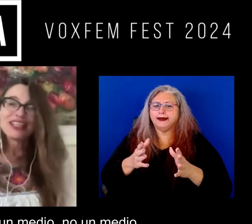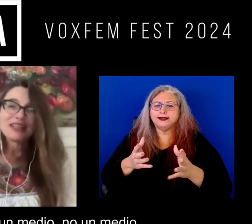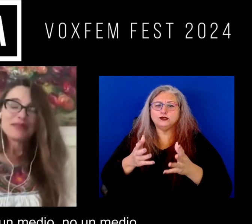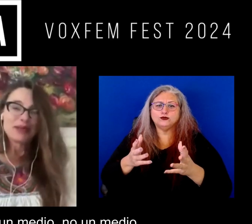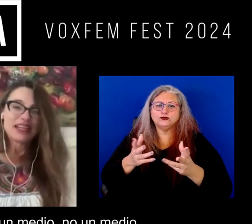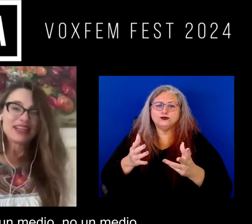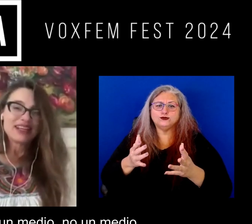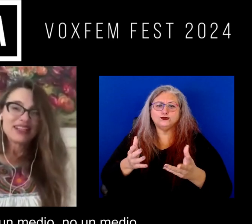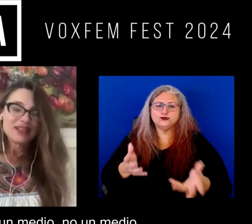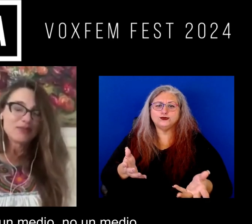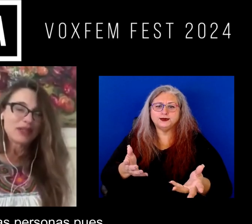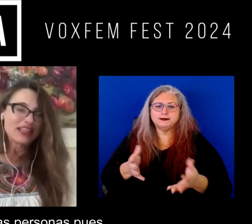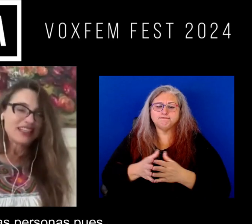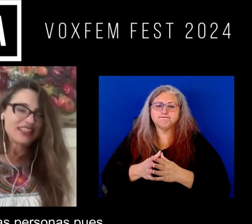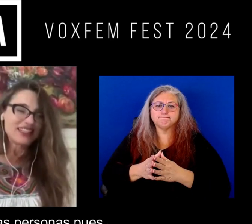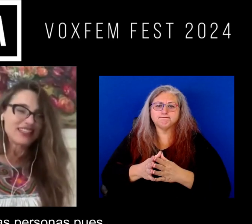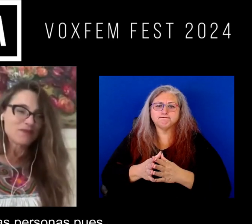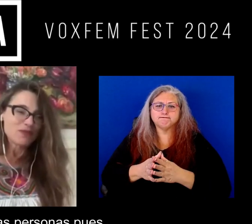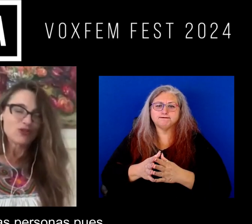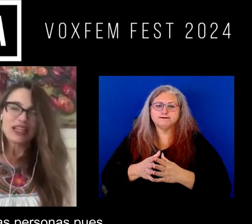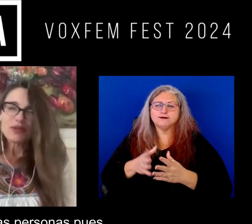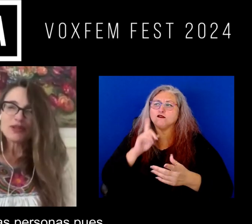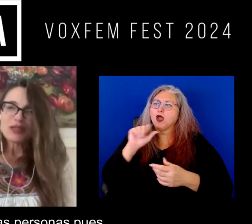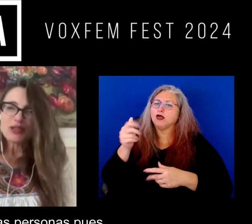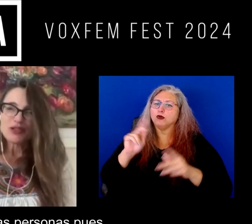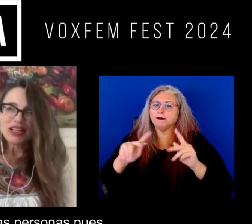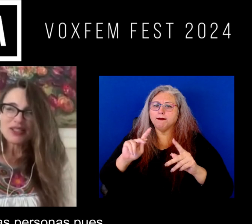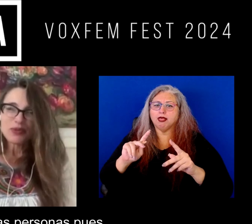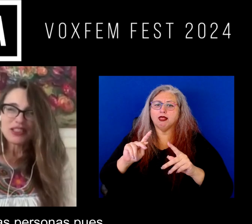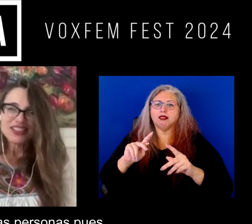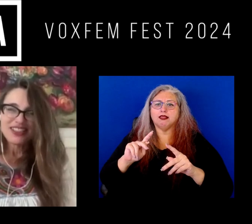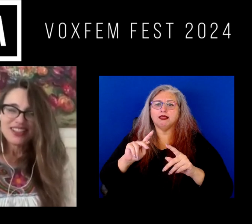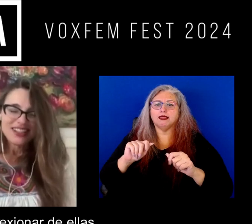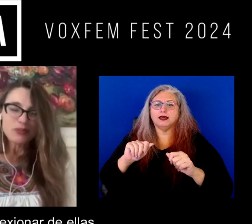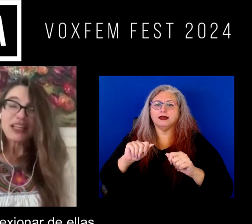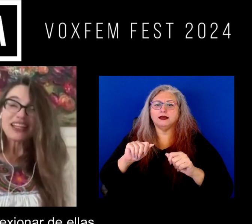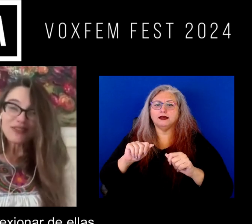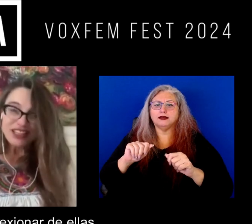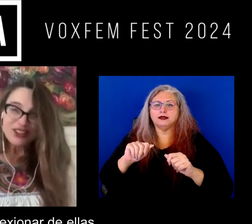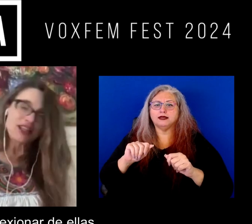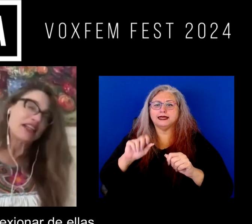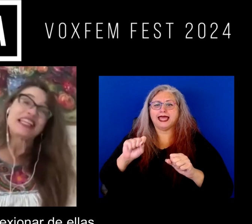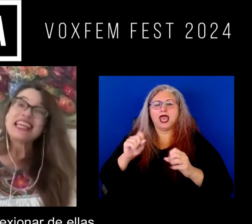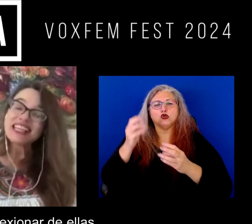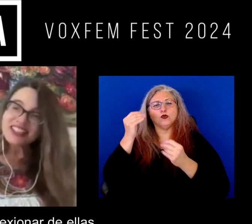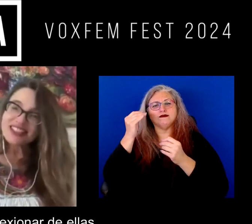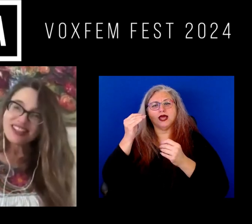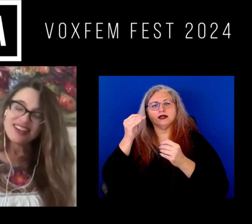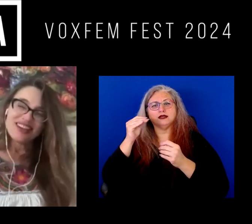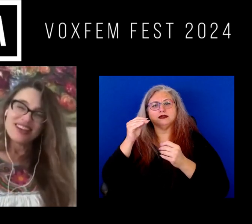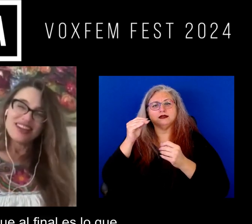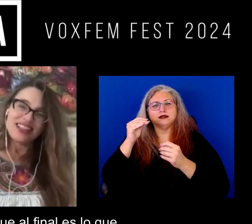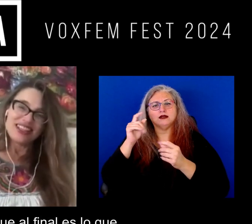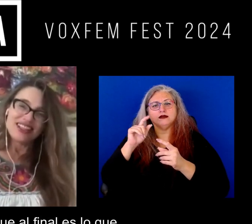para para que otras otras personas pues puedan reflexionar de ellas